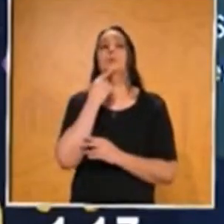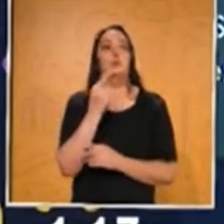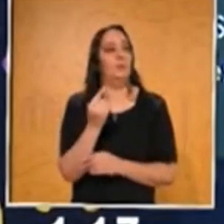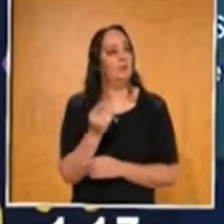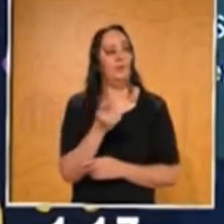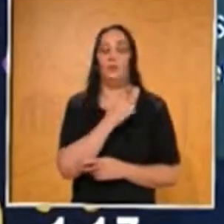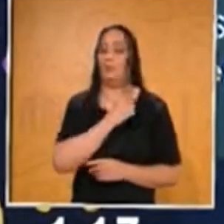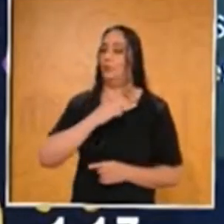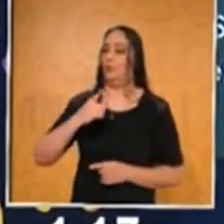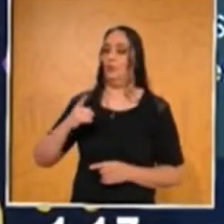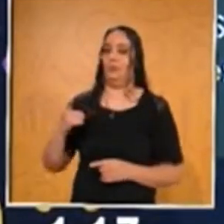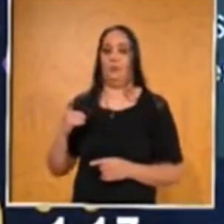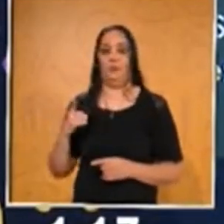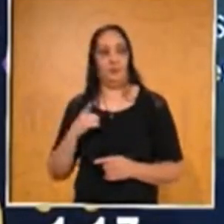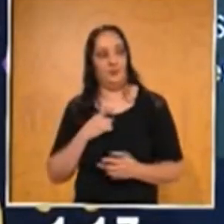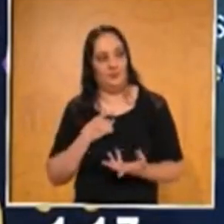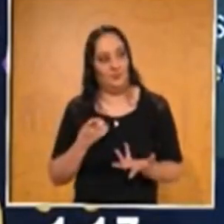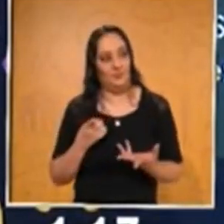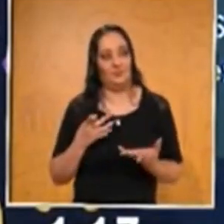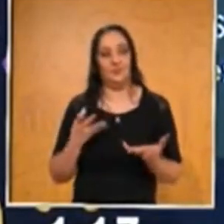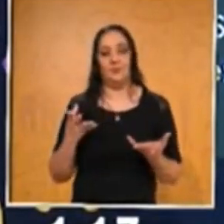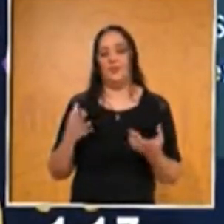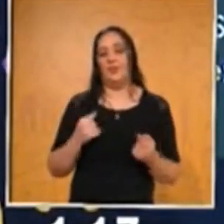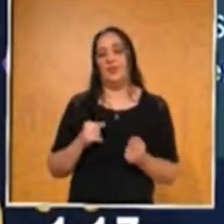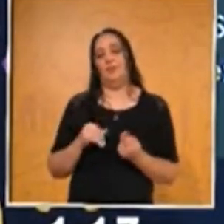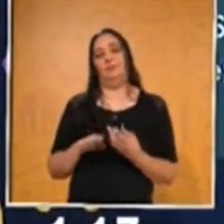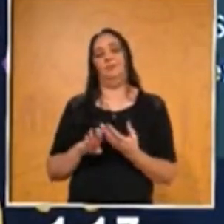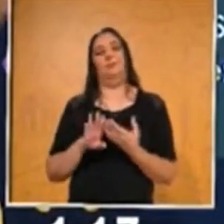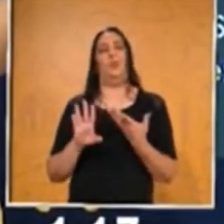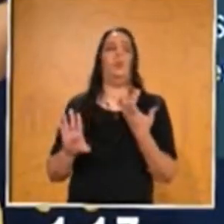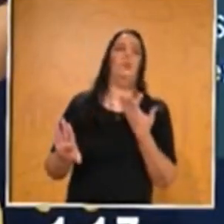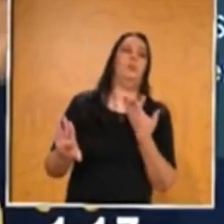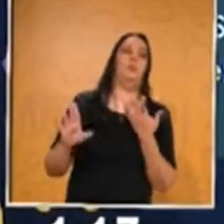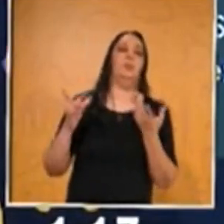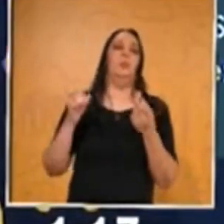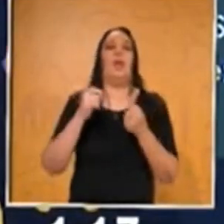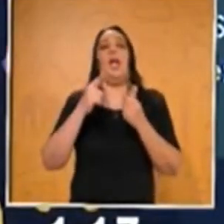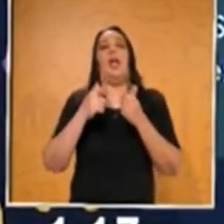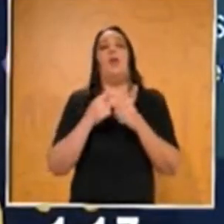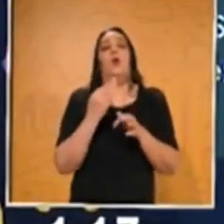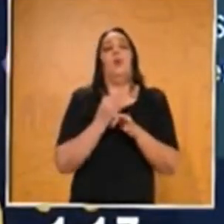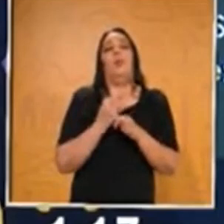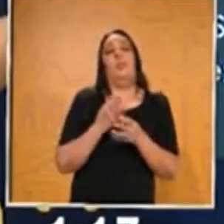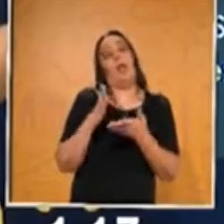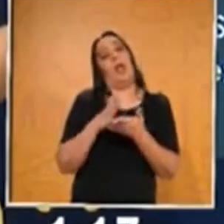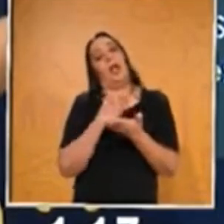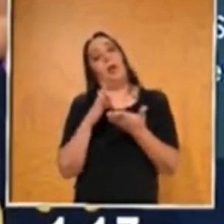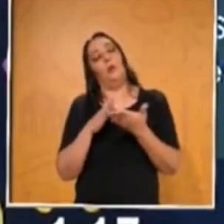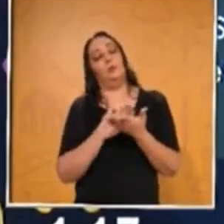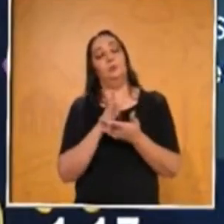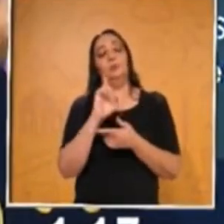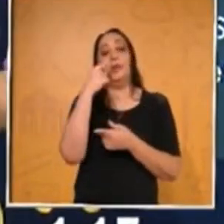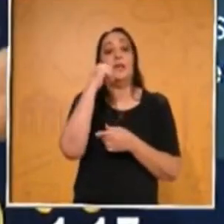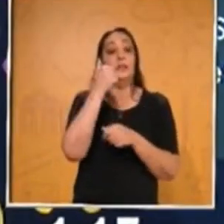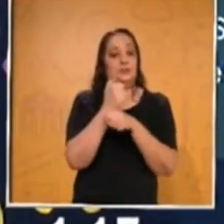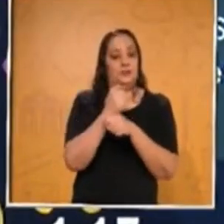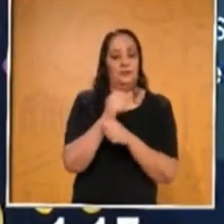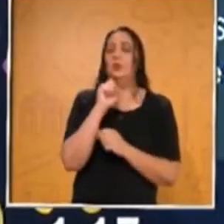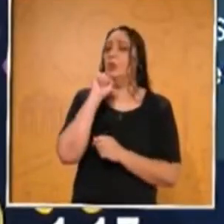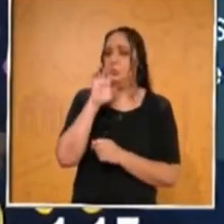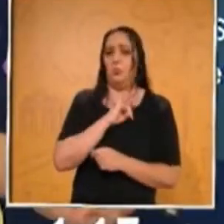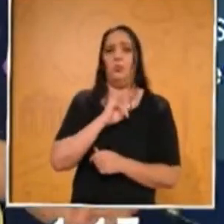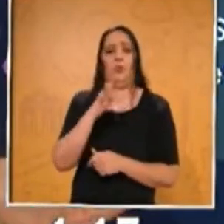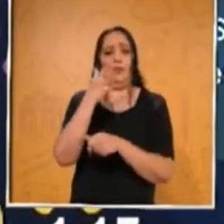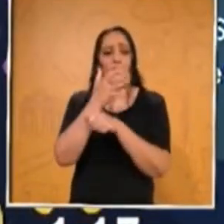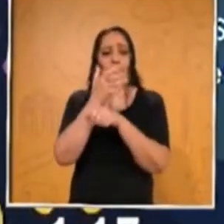no debes de privarte de que, por ejemplo, lo del álbum de ahorita que digas es para sexto, también los de quinto lo pueden